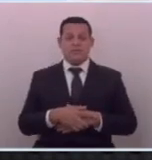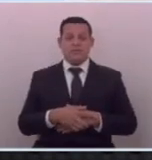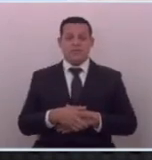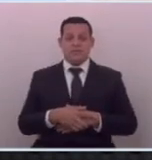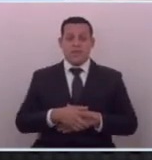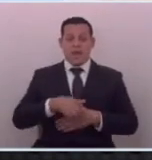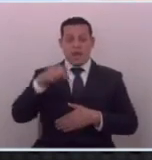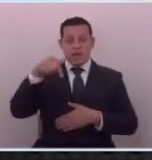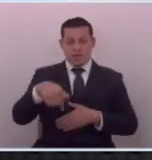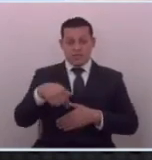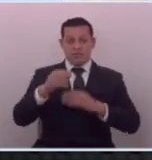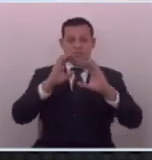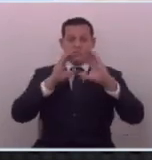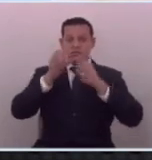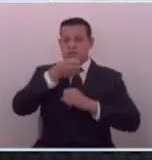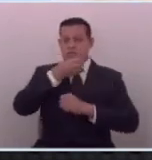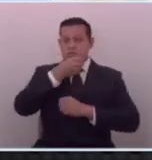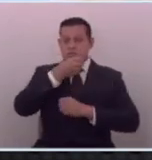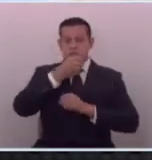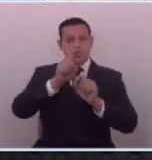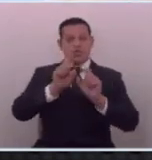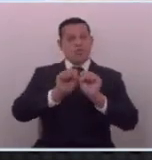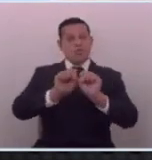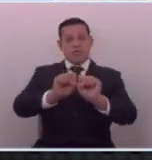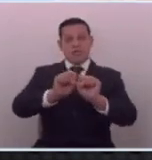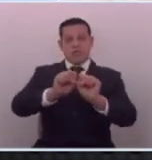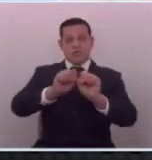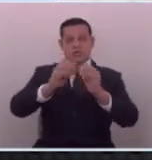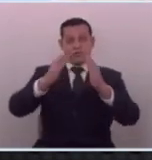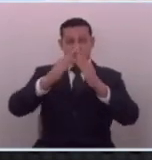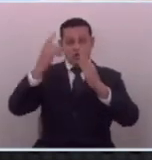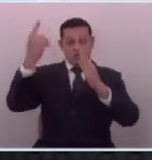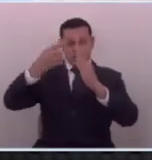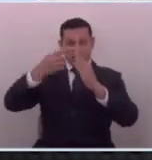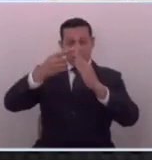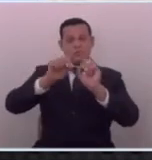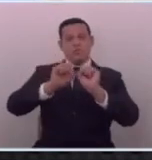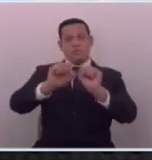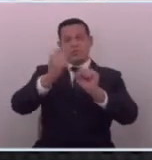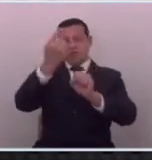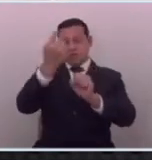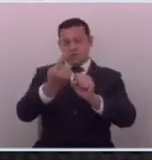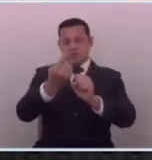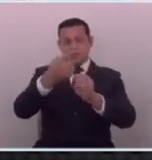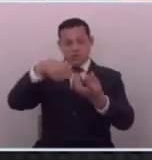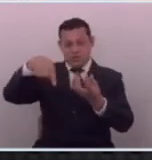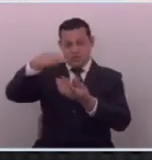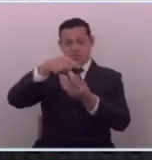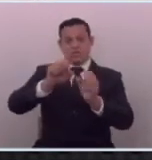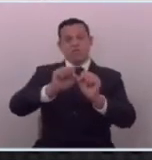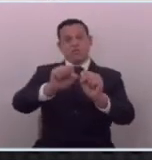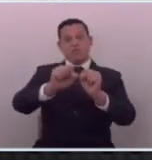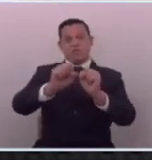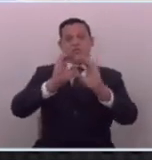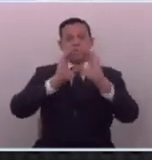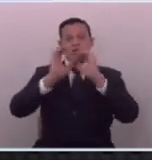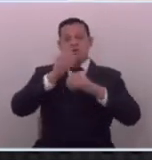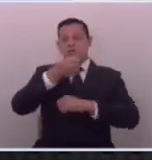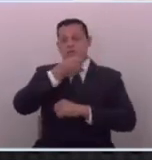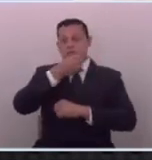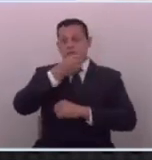aquí el periodismo no lo va a matar la dictadura lo van a matar los activistas ustedes están matando el periodismo